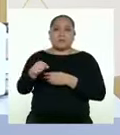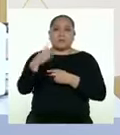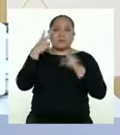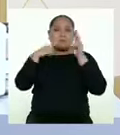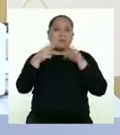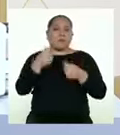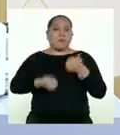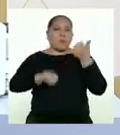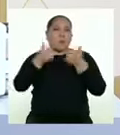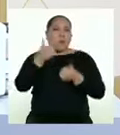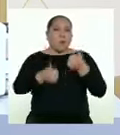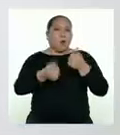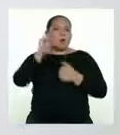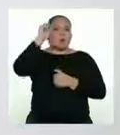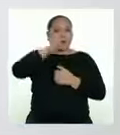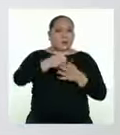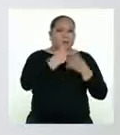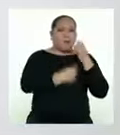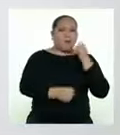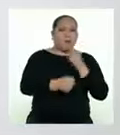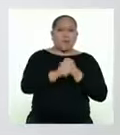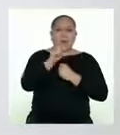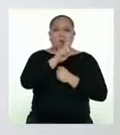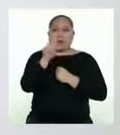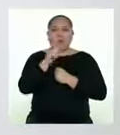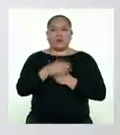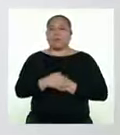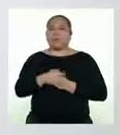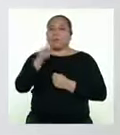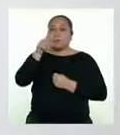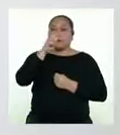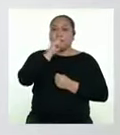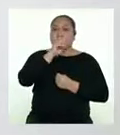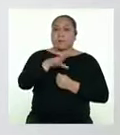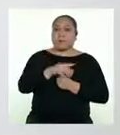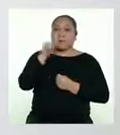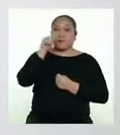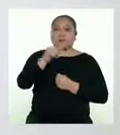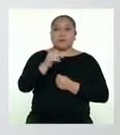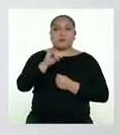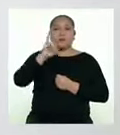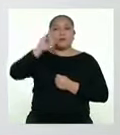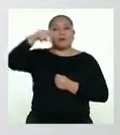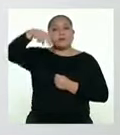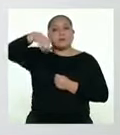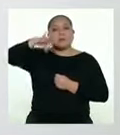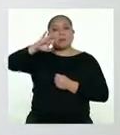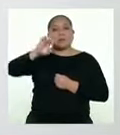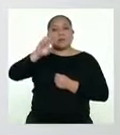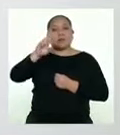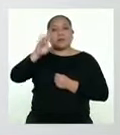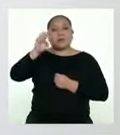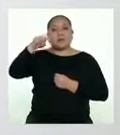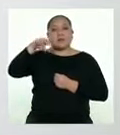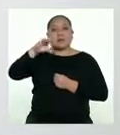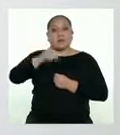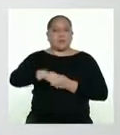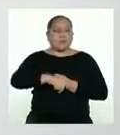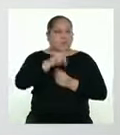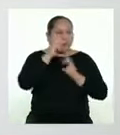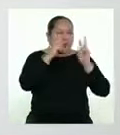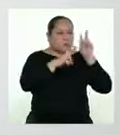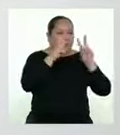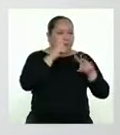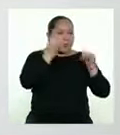discernir en qué confiar y en qué no. Lo que acabas de hacer es una inferencia. Partimos de las ideas desarrolladas